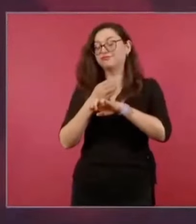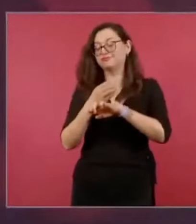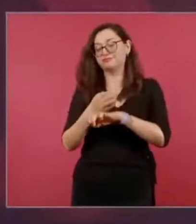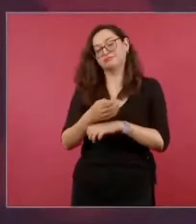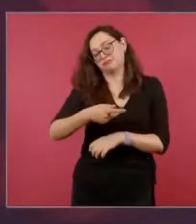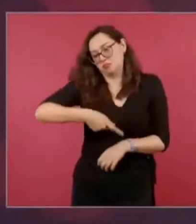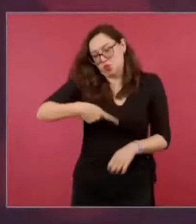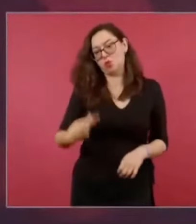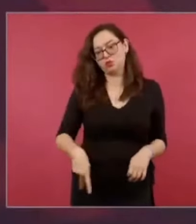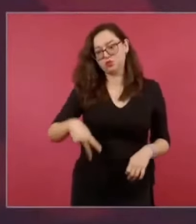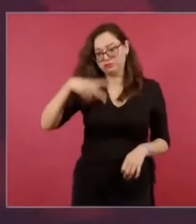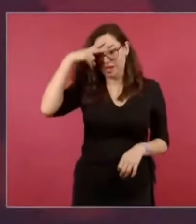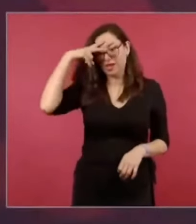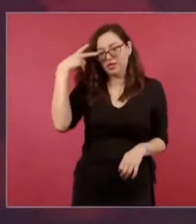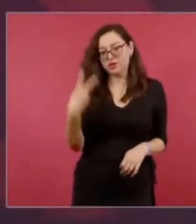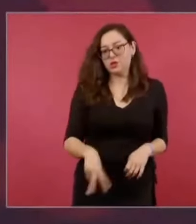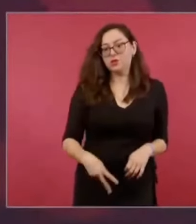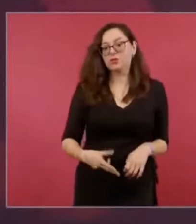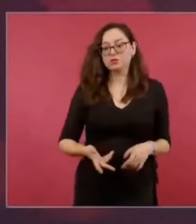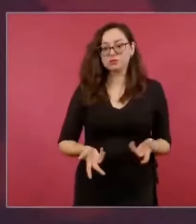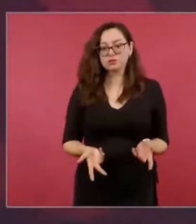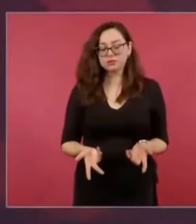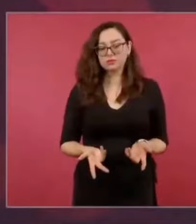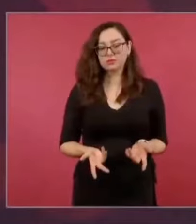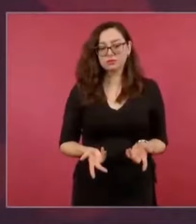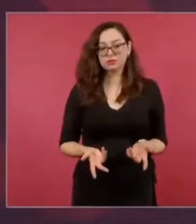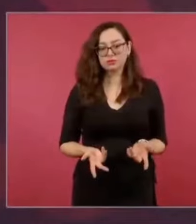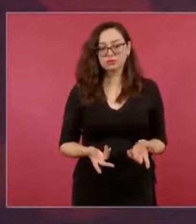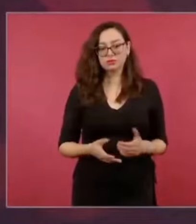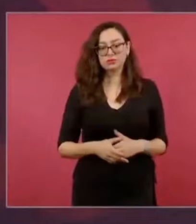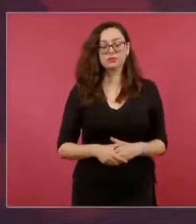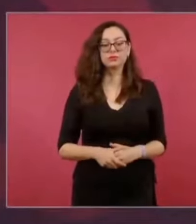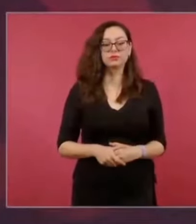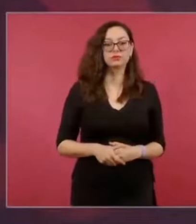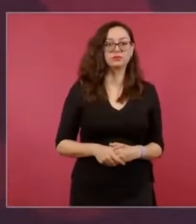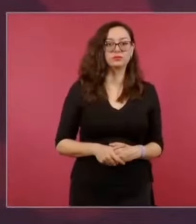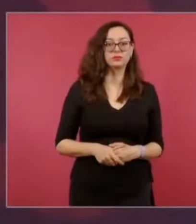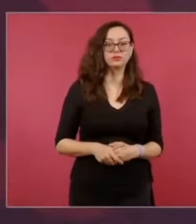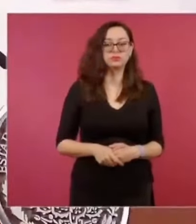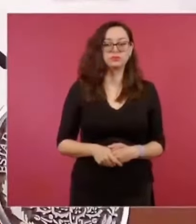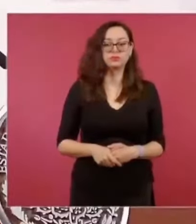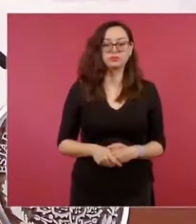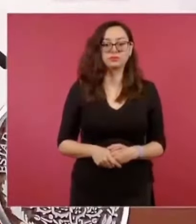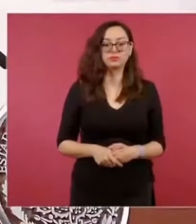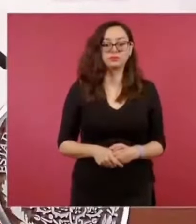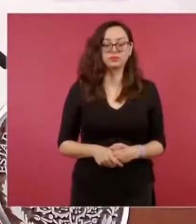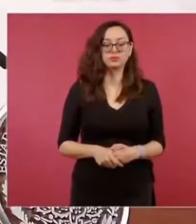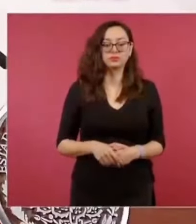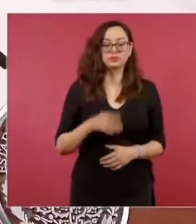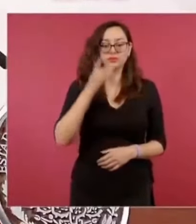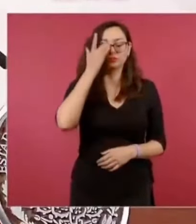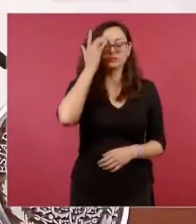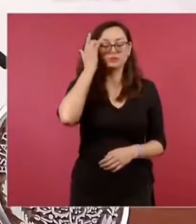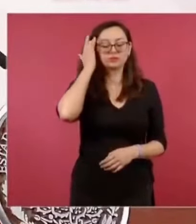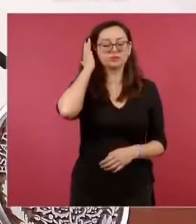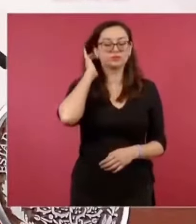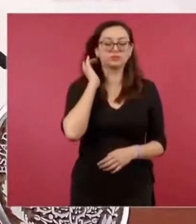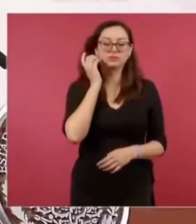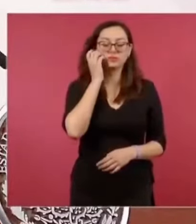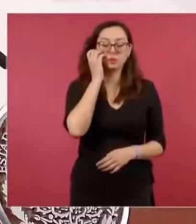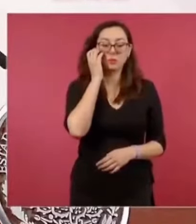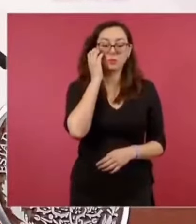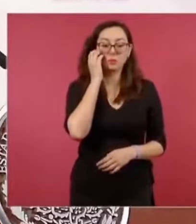pero luego